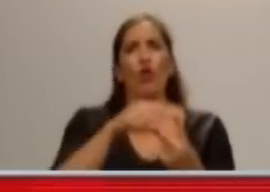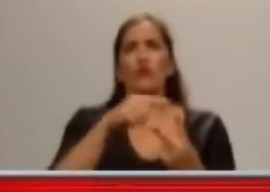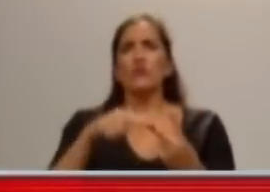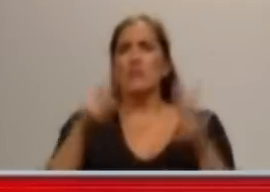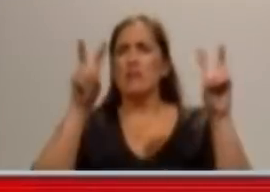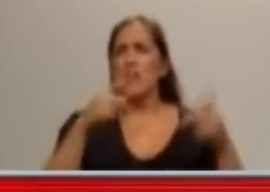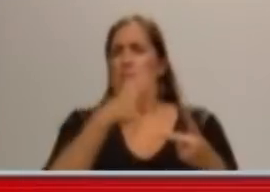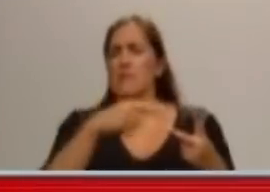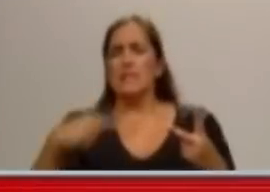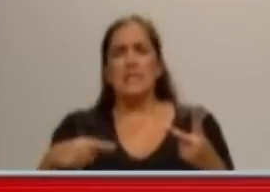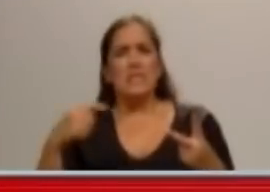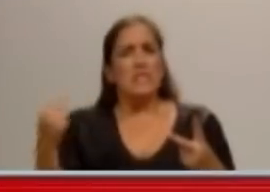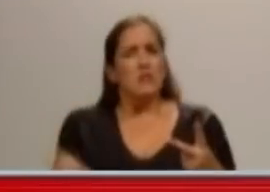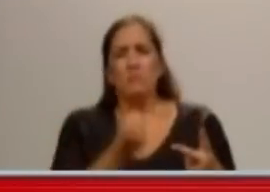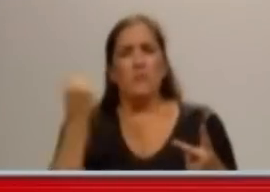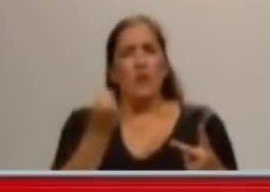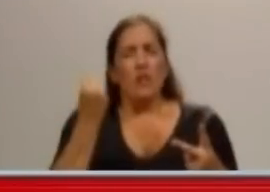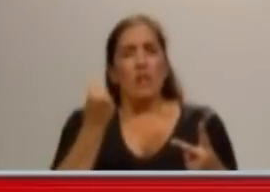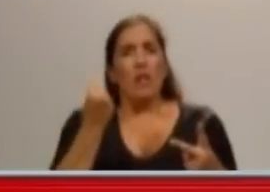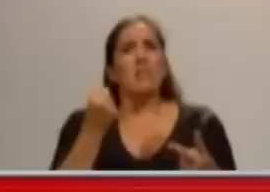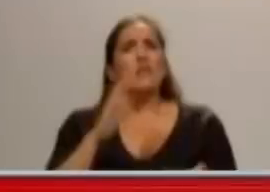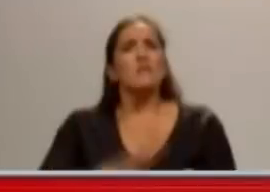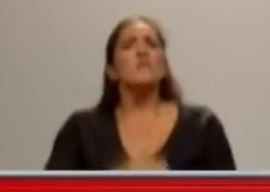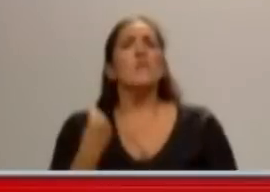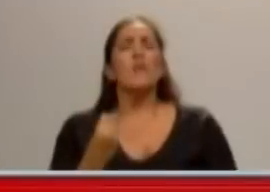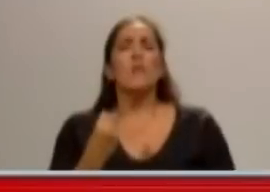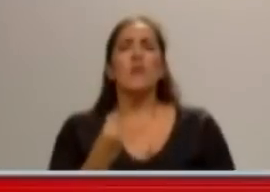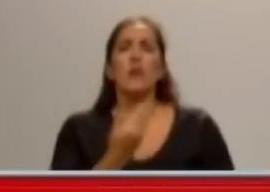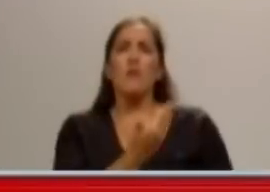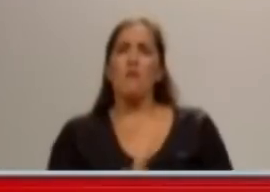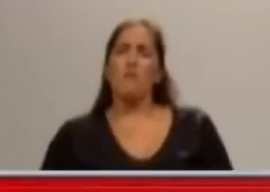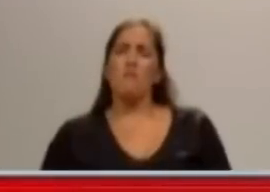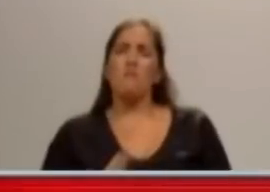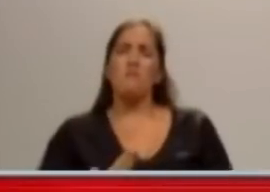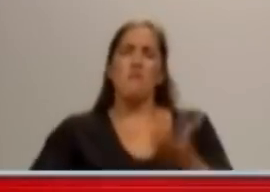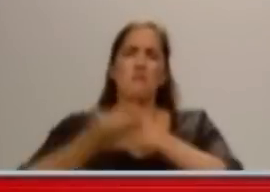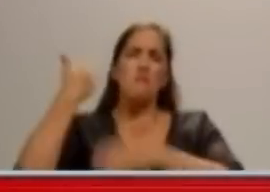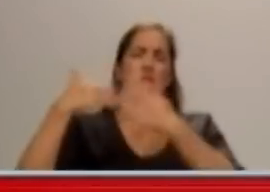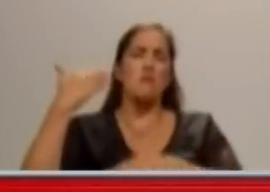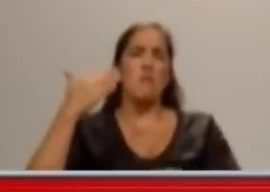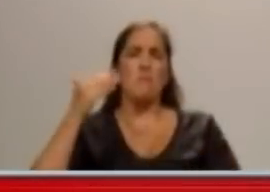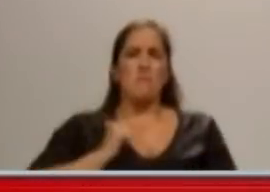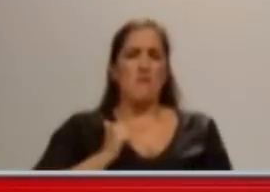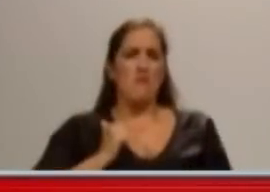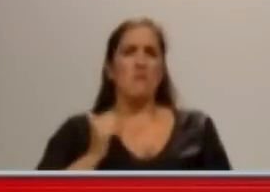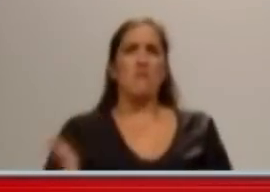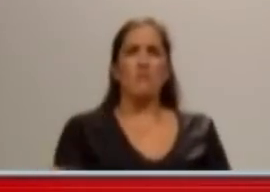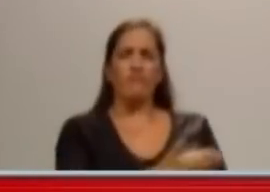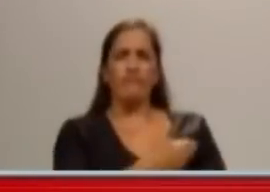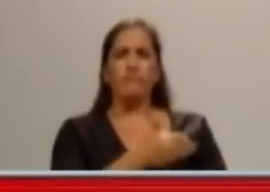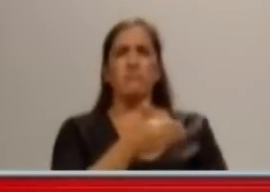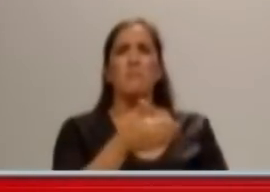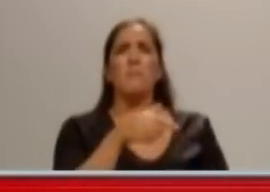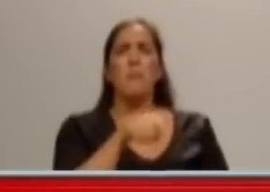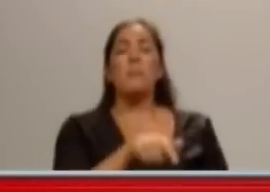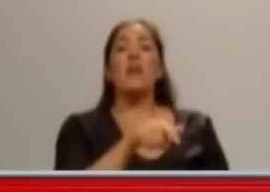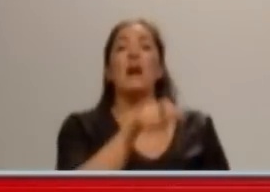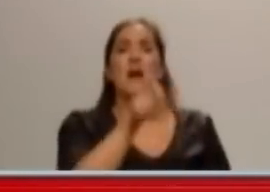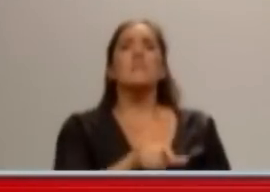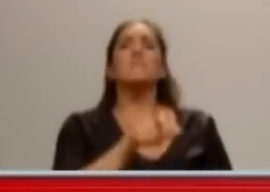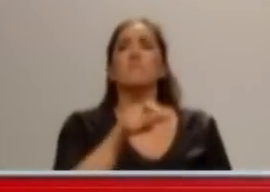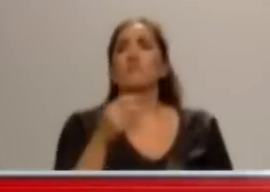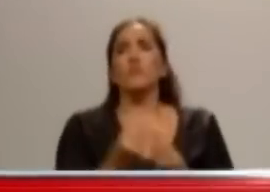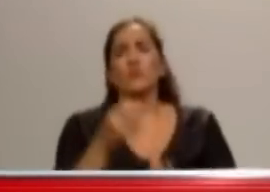un hombre, un exfuncionario del kirchnerismo. Creo que a esta altura es tan importante que voy a decir el nombre, es Alberto